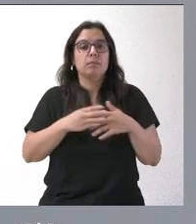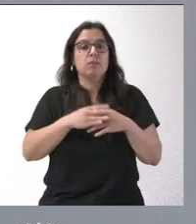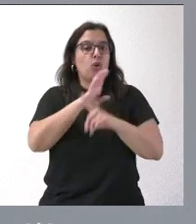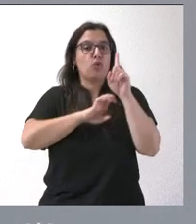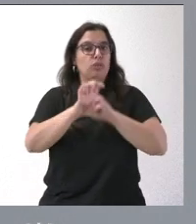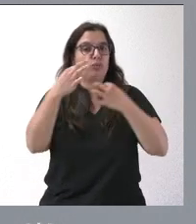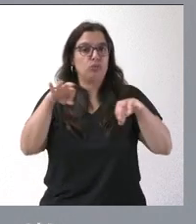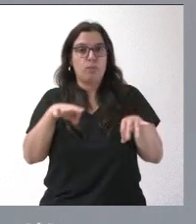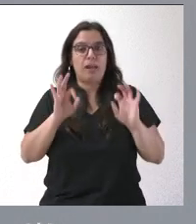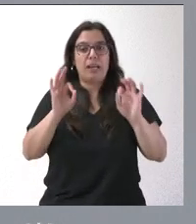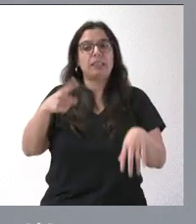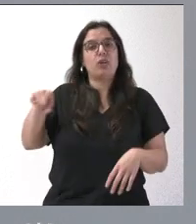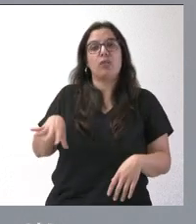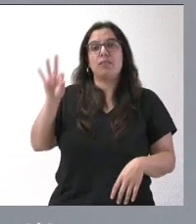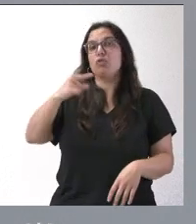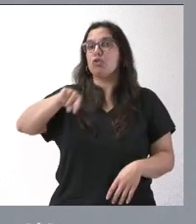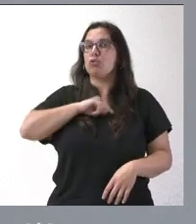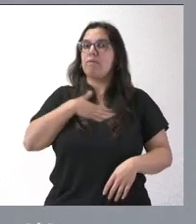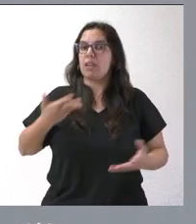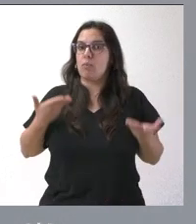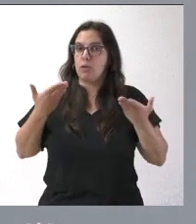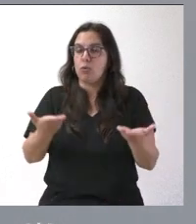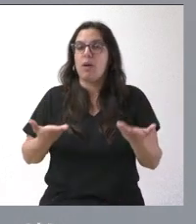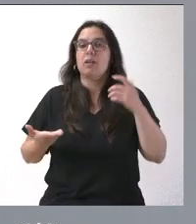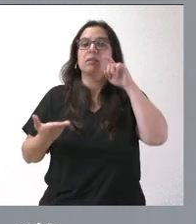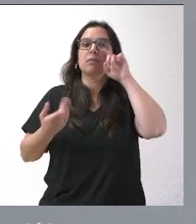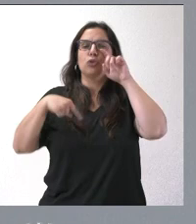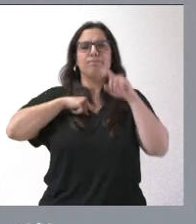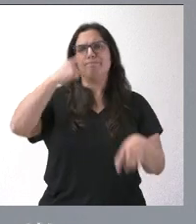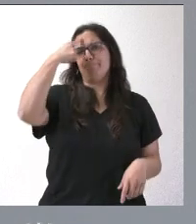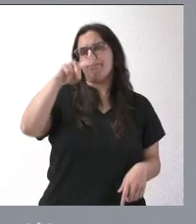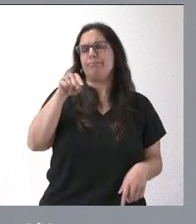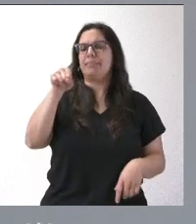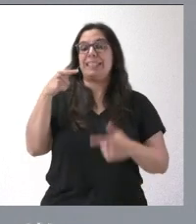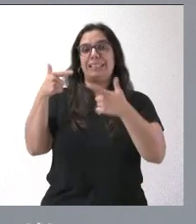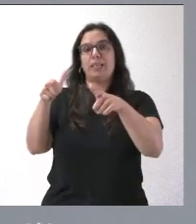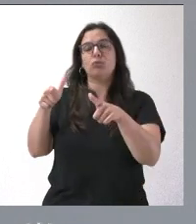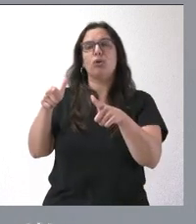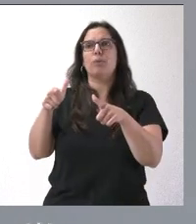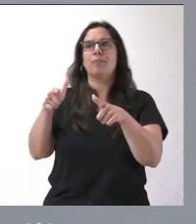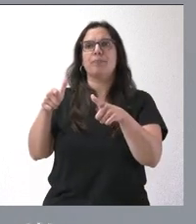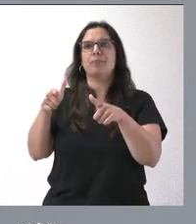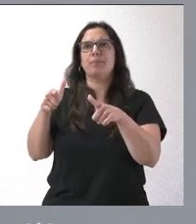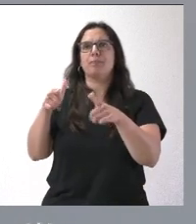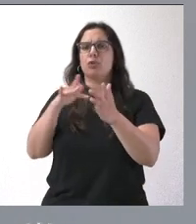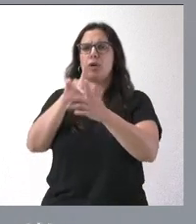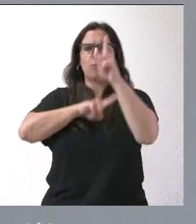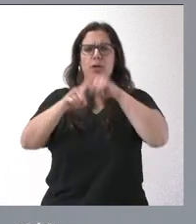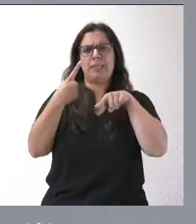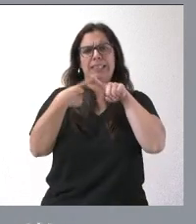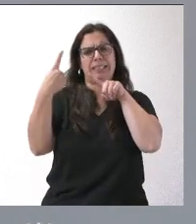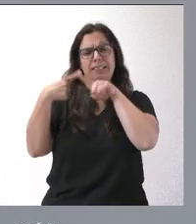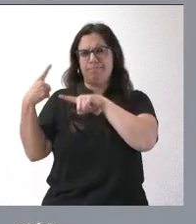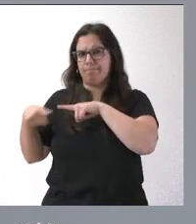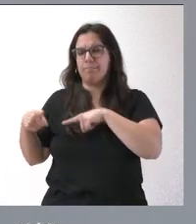decisión que ellos toman. Nuestra idea es ayudarles. Somos muy conscientes de que es un sector que está teniendo muchos problemas, a los